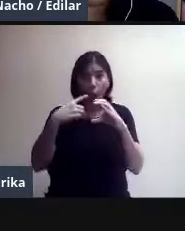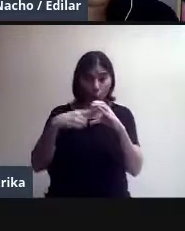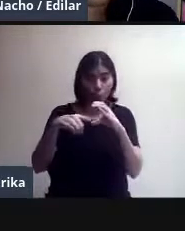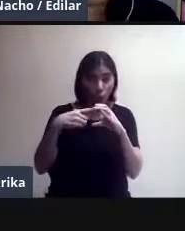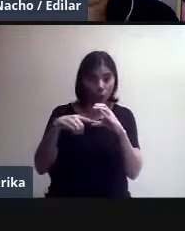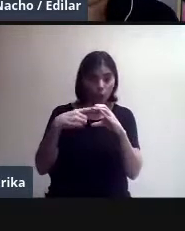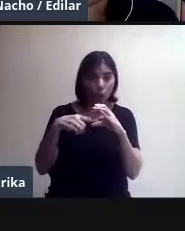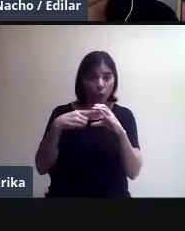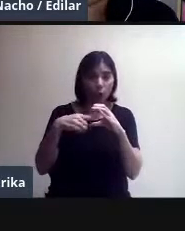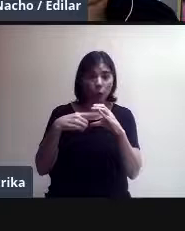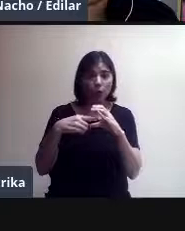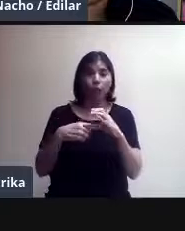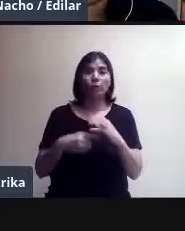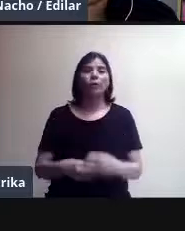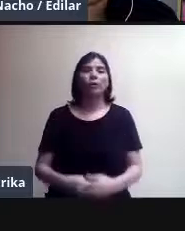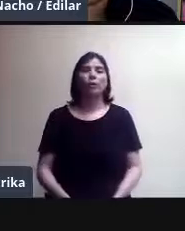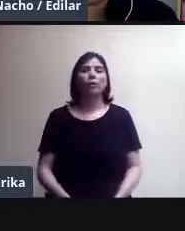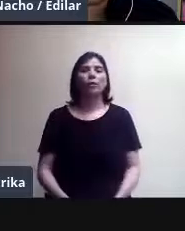Bueno, lo voy a hacer de aquí.